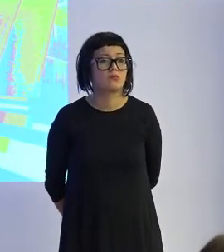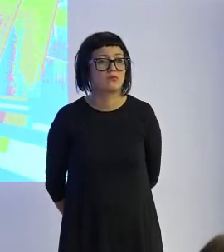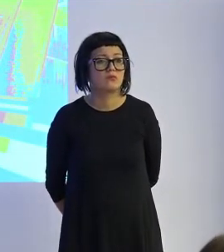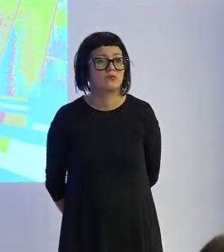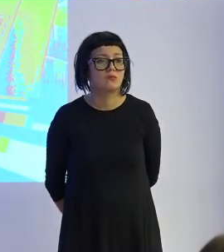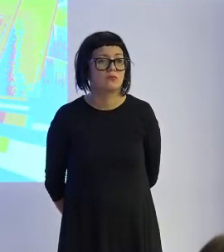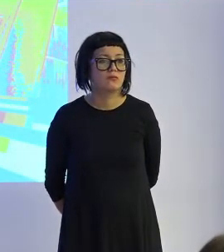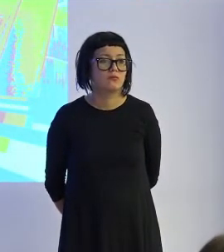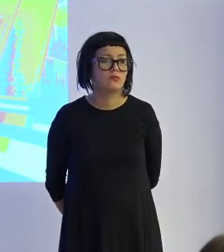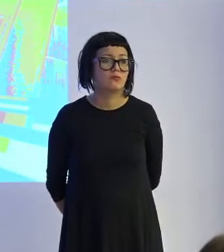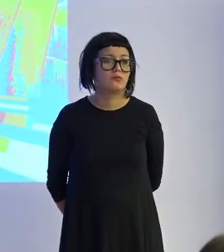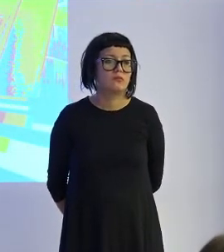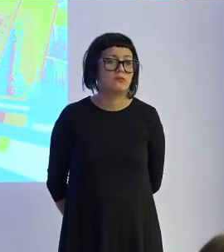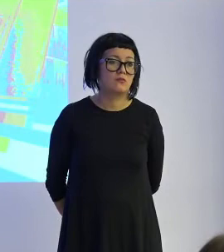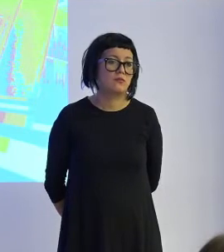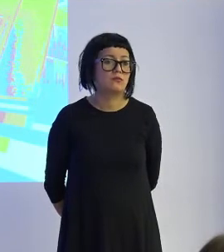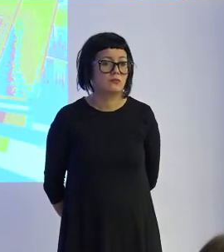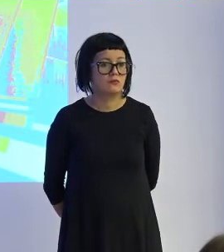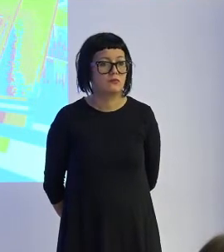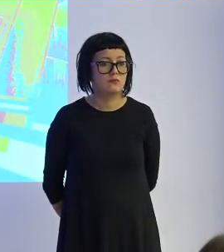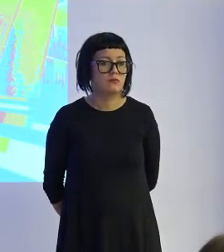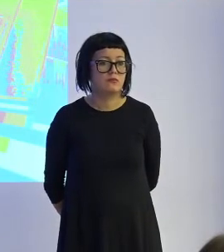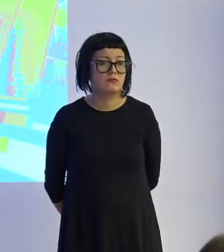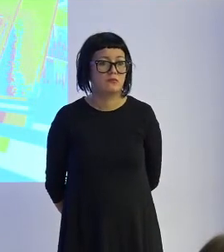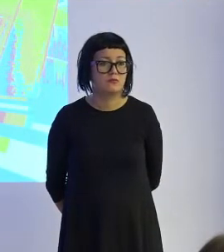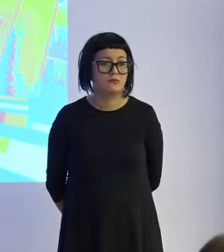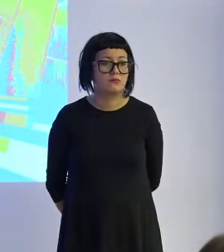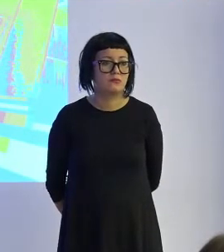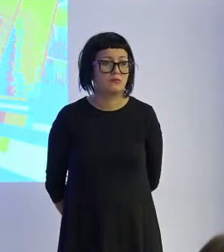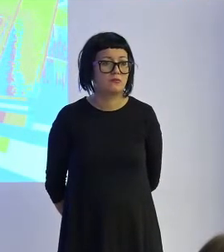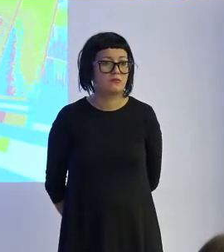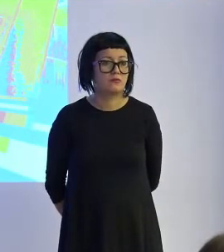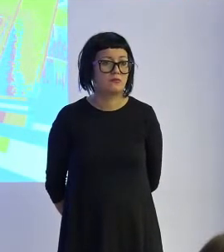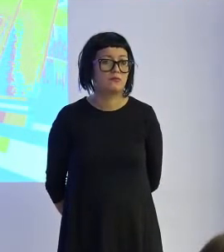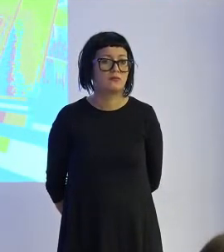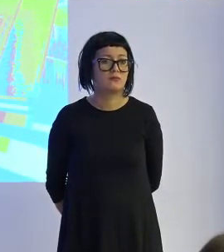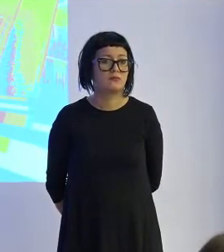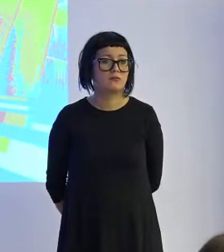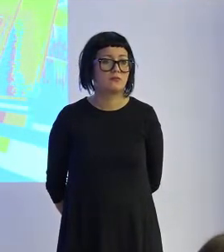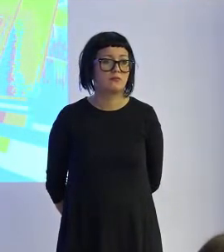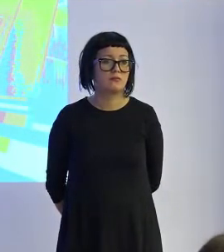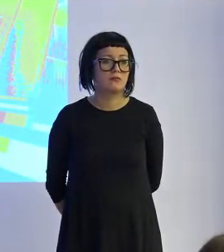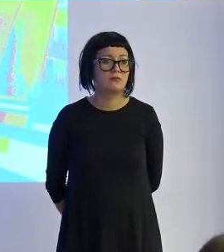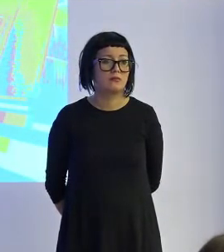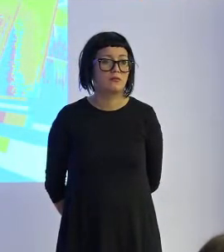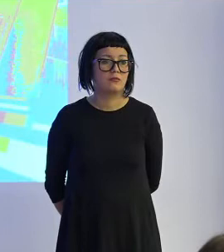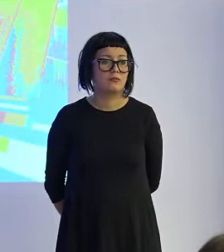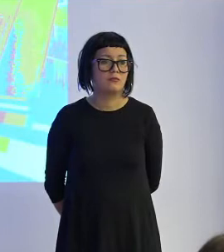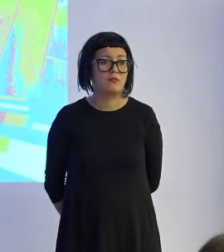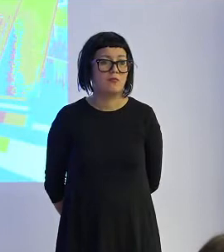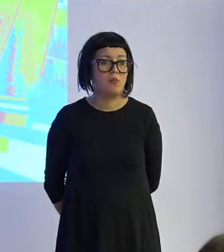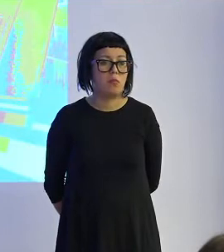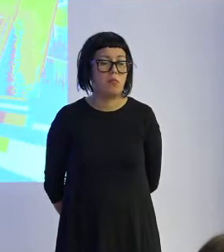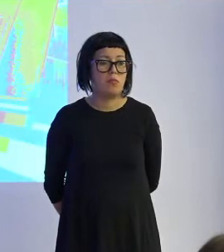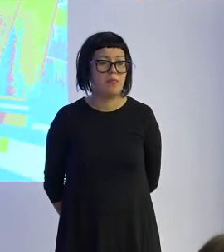Panasonic ha estado desarrollando advanced control y sensor tecnología y está aplicando para desarrollar assist robots using the robots motors